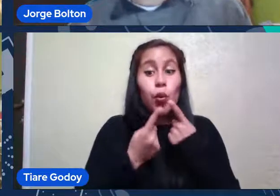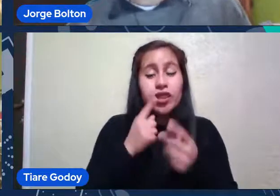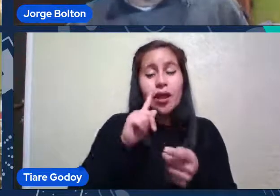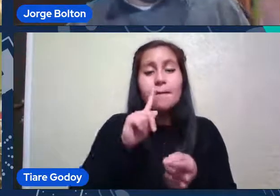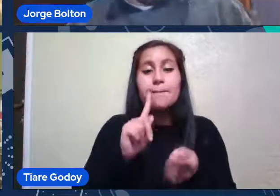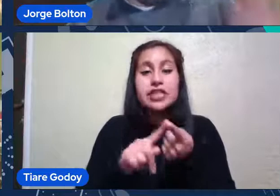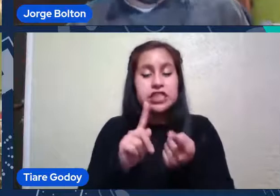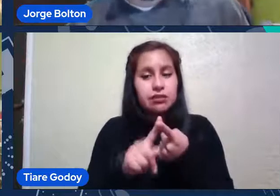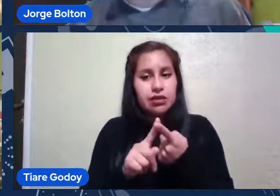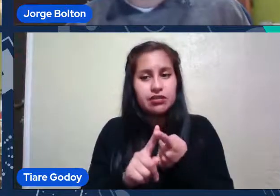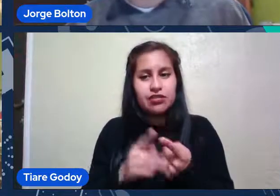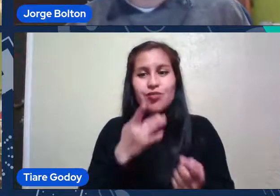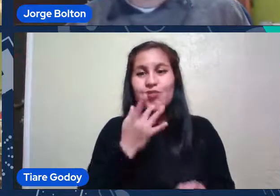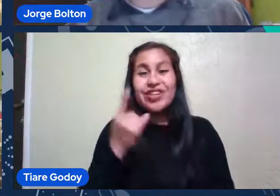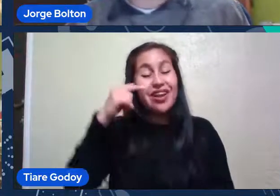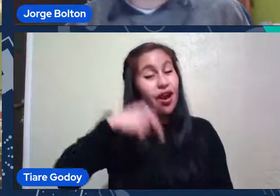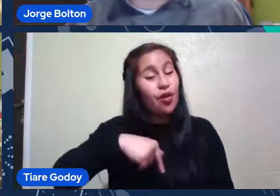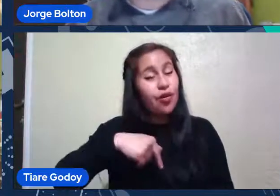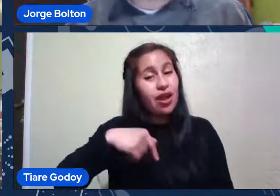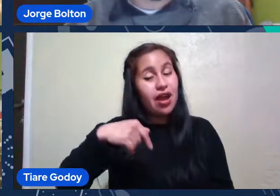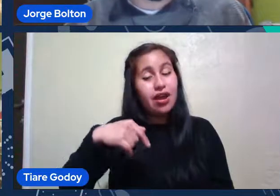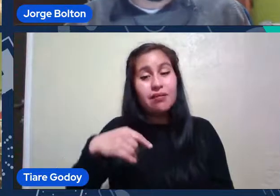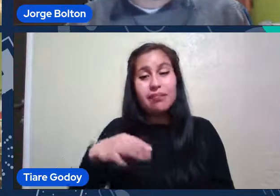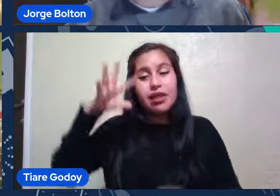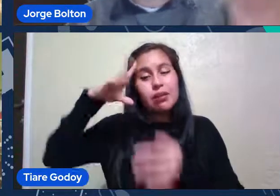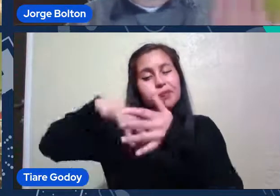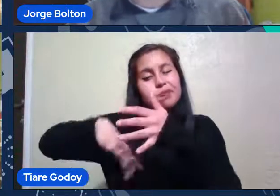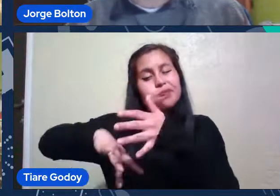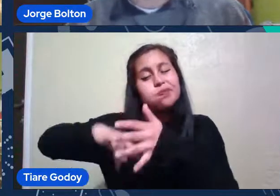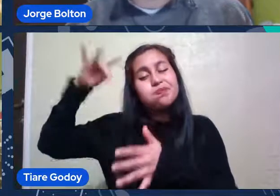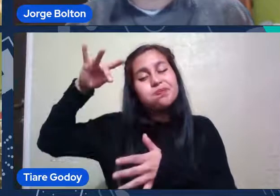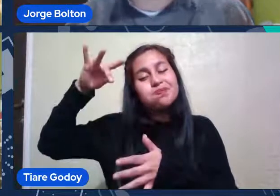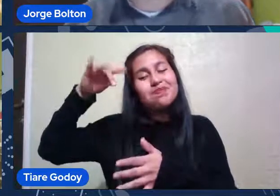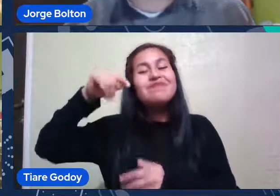Libro Ya Que Ahora Vamos A Realizar El Sorteo